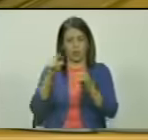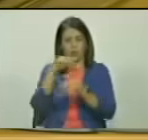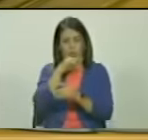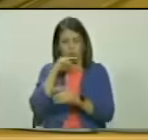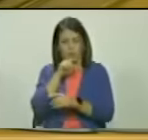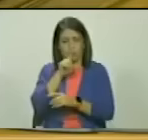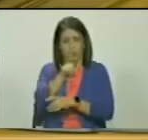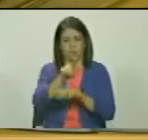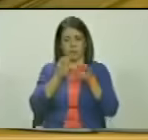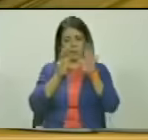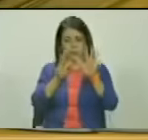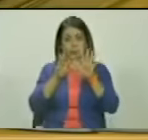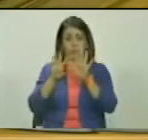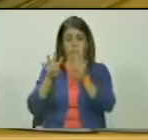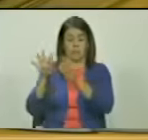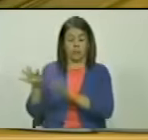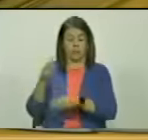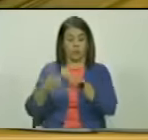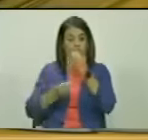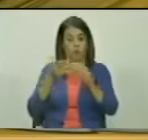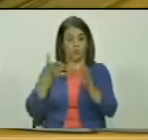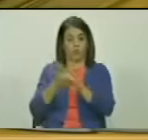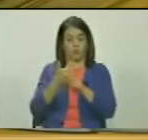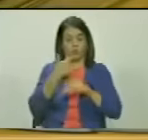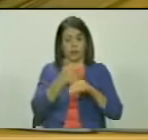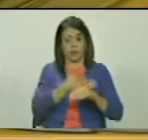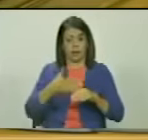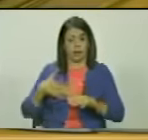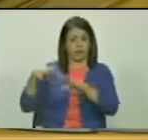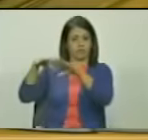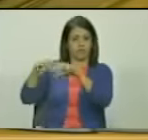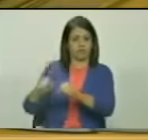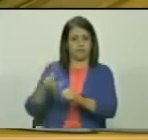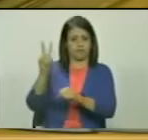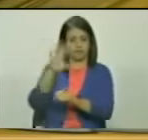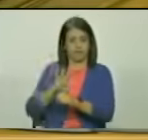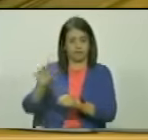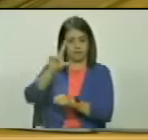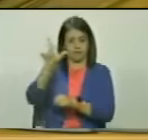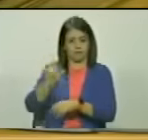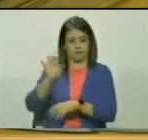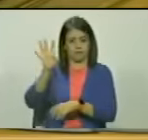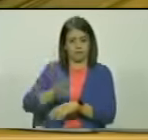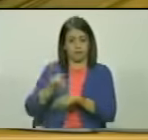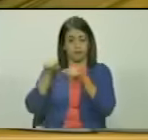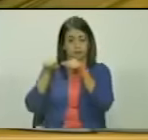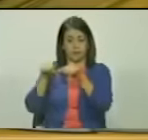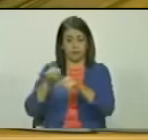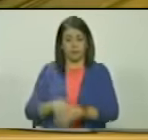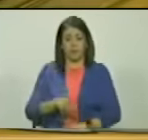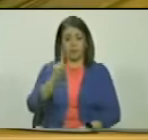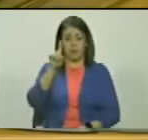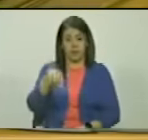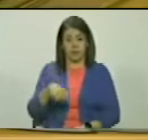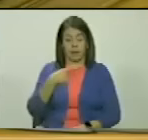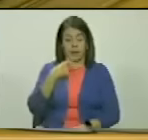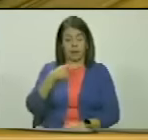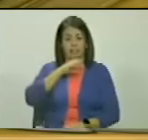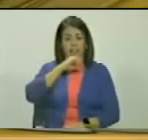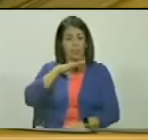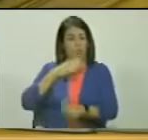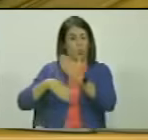1899 mediante el cual se pretende despojar a venezuela del territorio de la guayana esequiva que